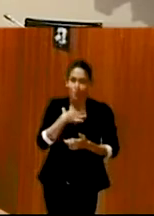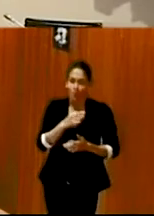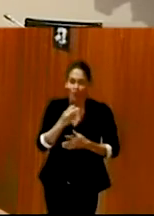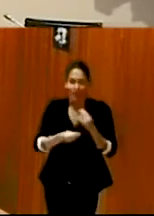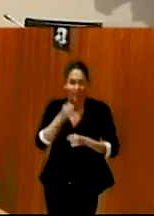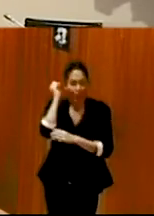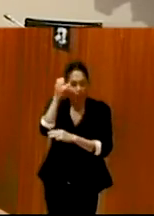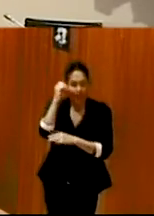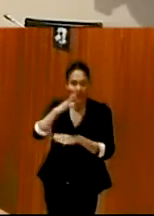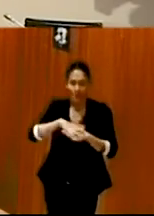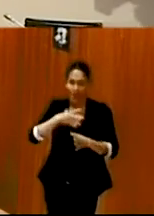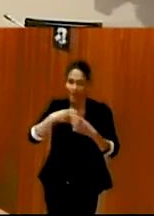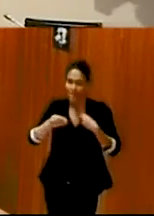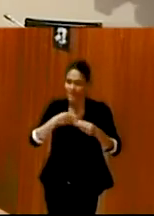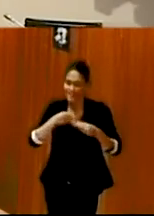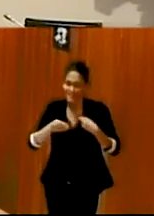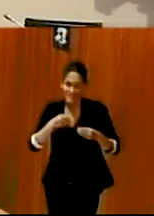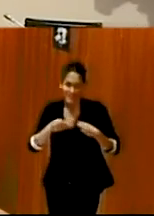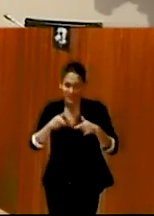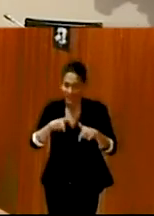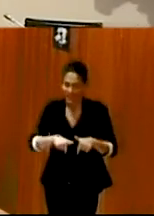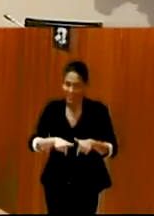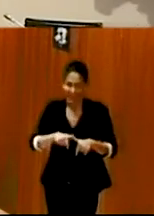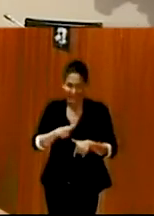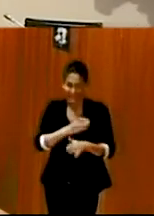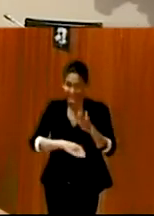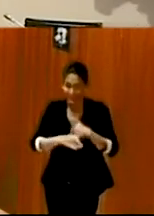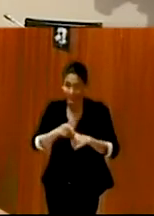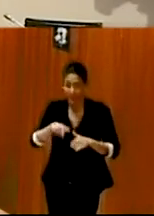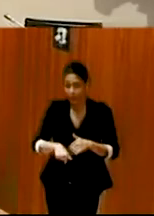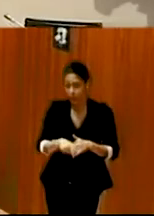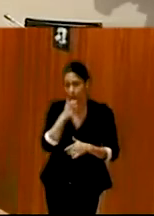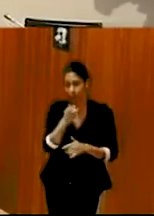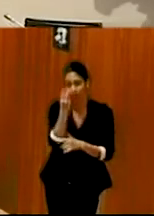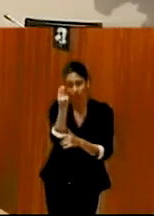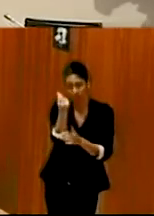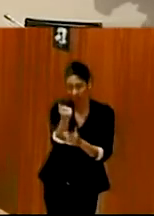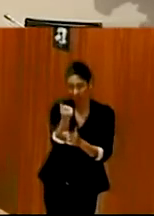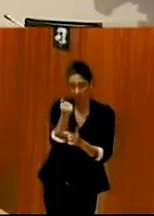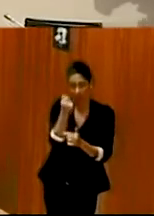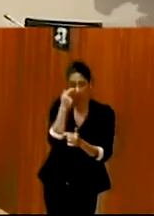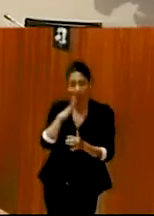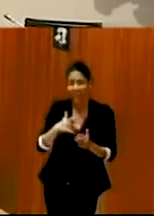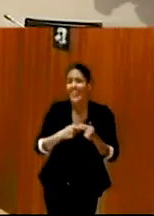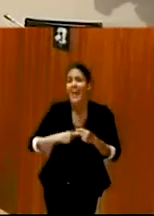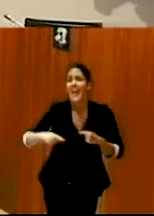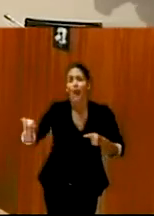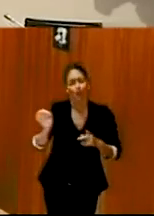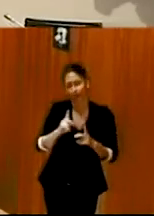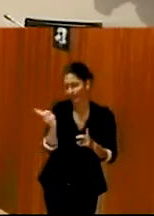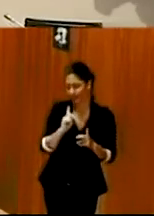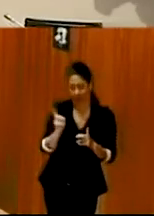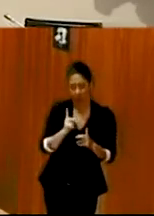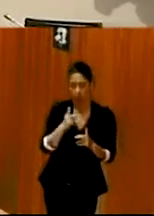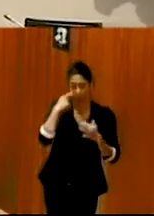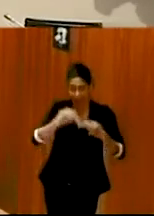reflexionar. Estos son dos días que, aunque parece mucho espacio, en realidad es muy poco tiempo para todo lo que tenemos que